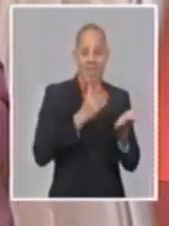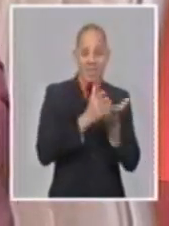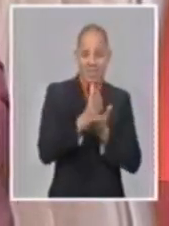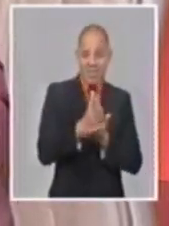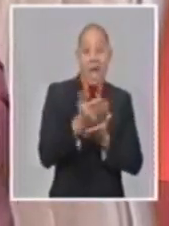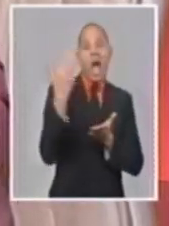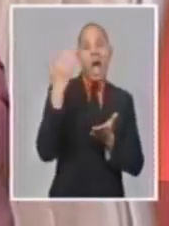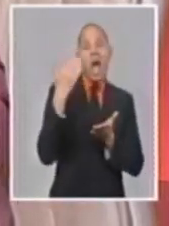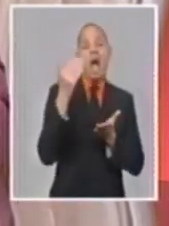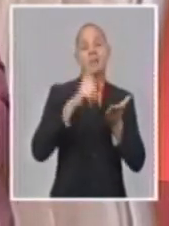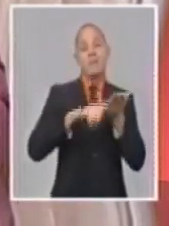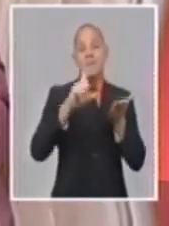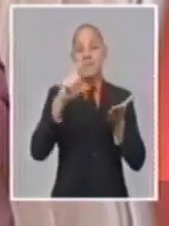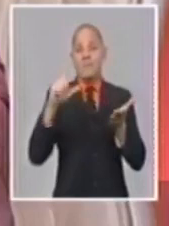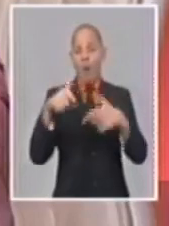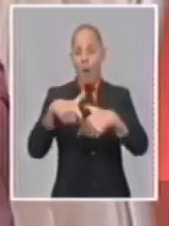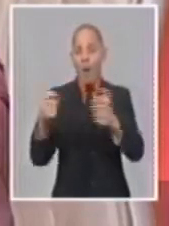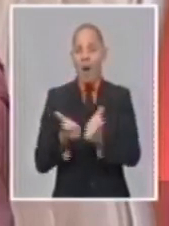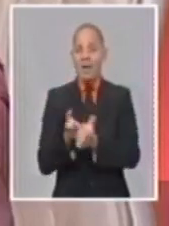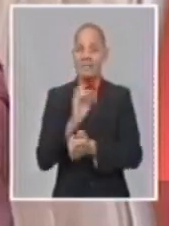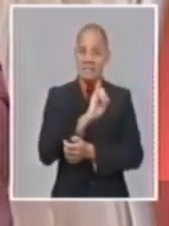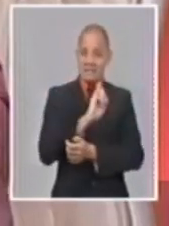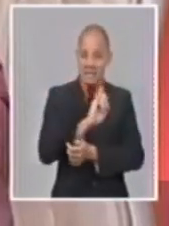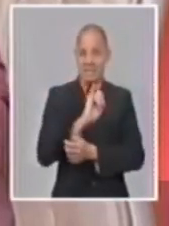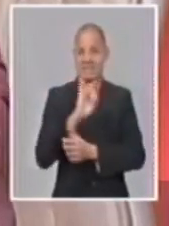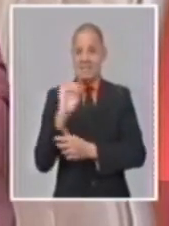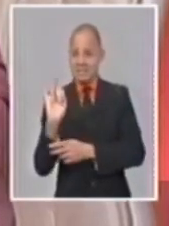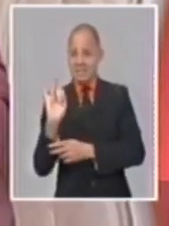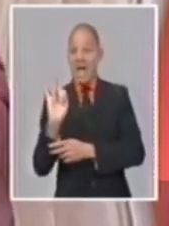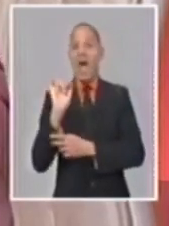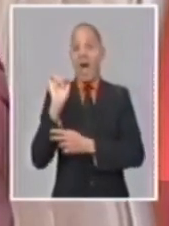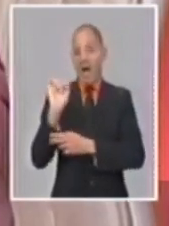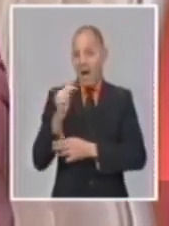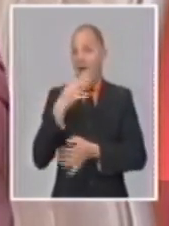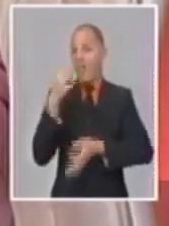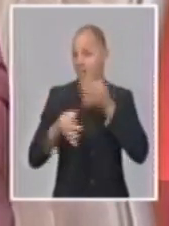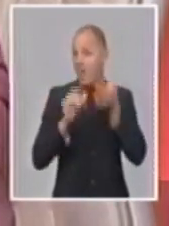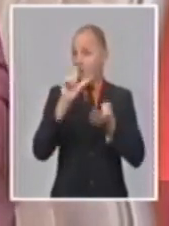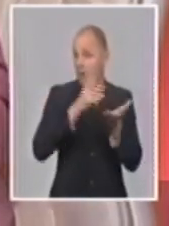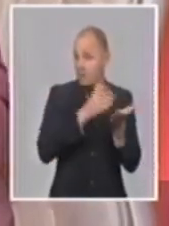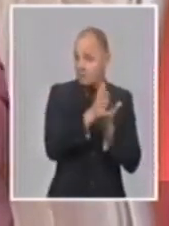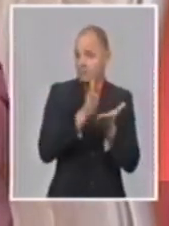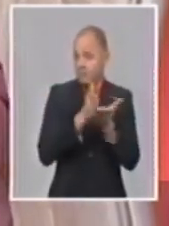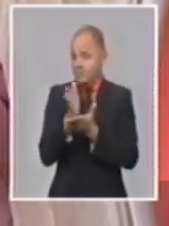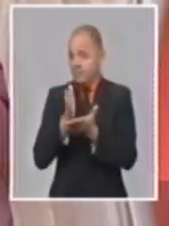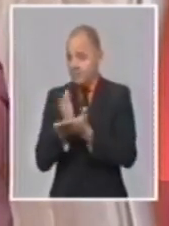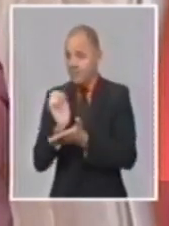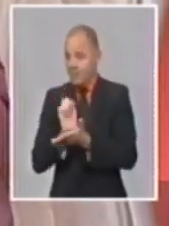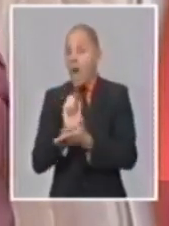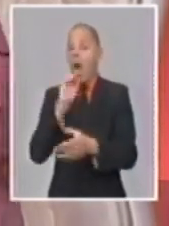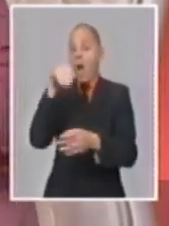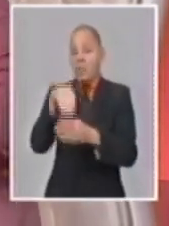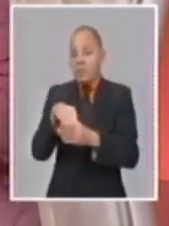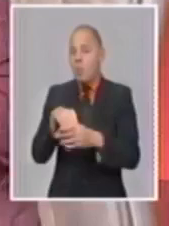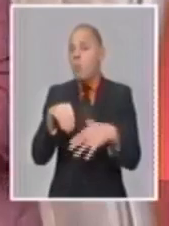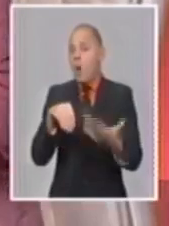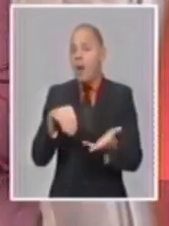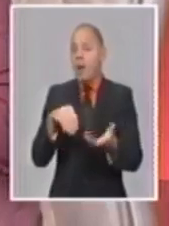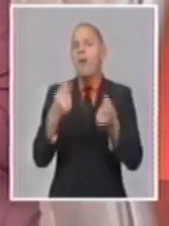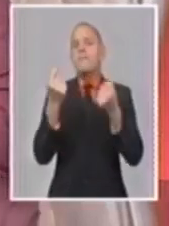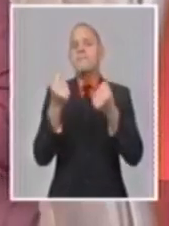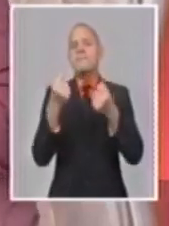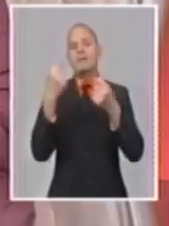lineamientos del sexto y séptimo congreso del partido, pero además de la estrategia económica y social para el impulso de la economía.